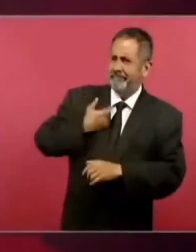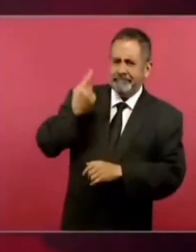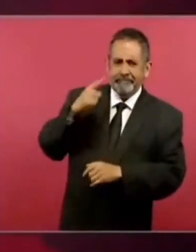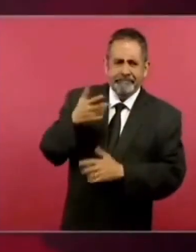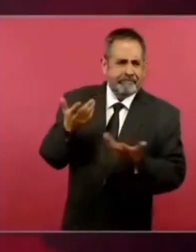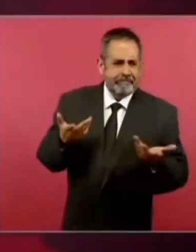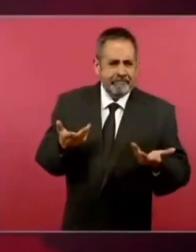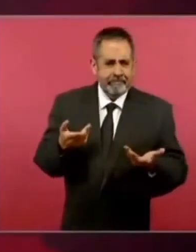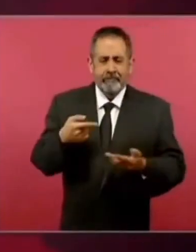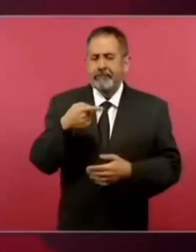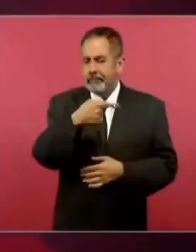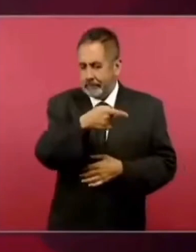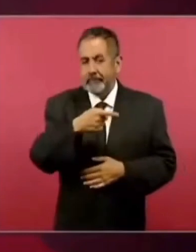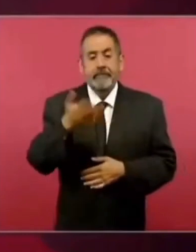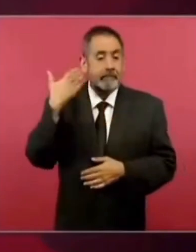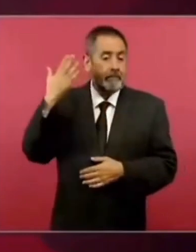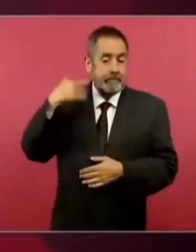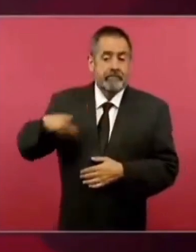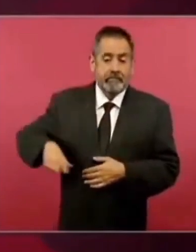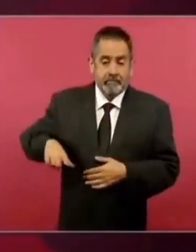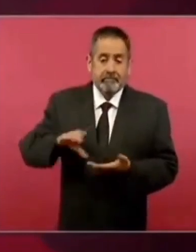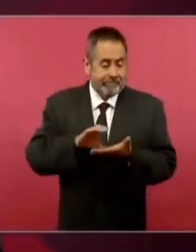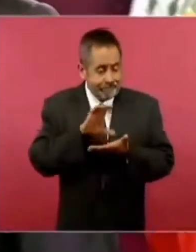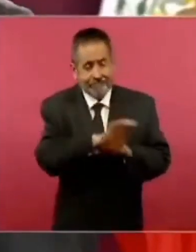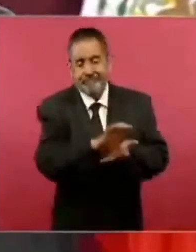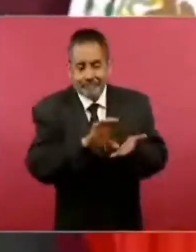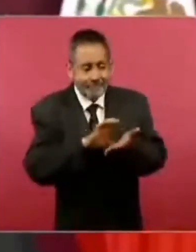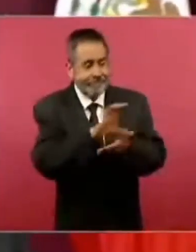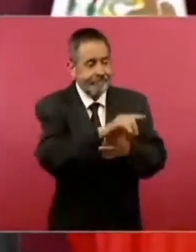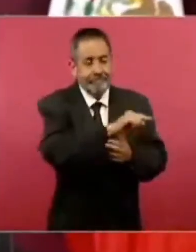dependían de